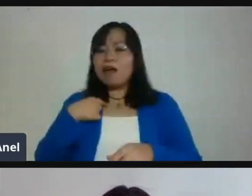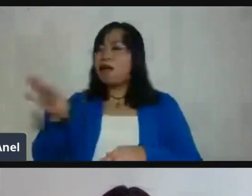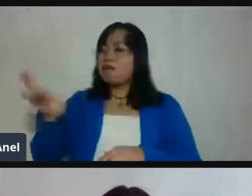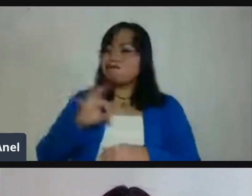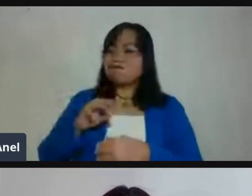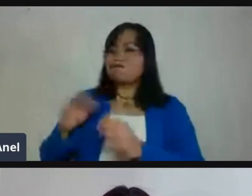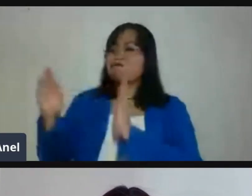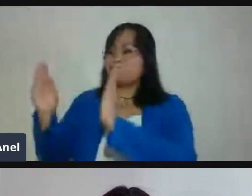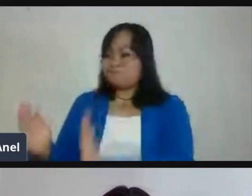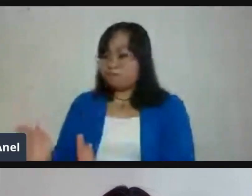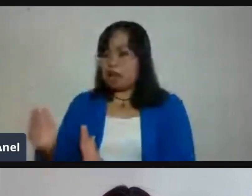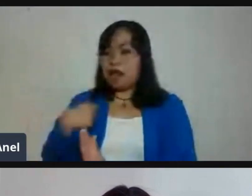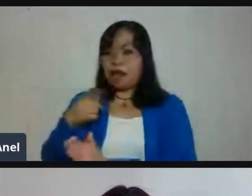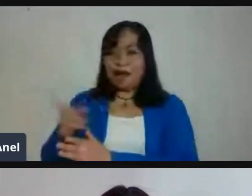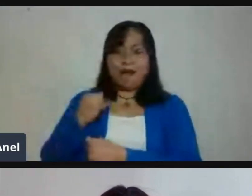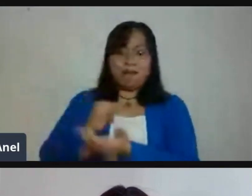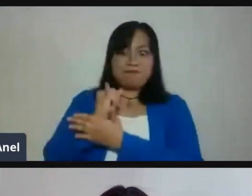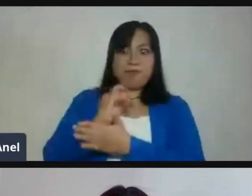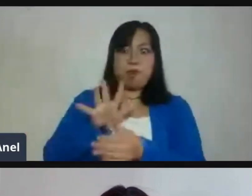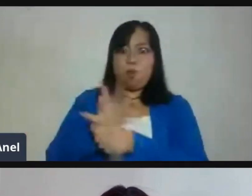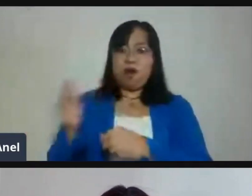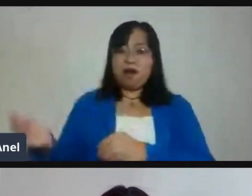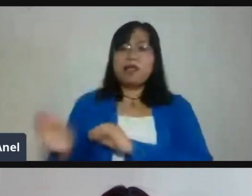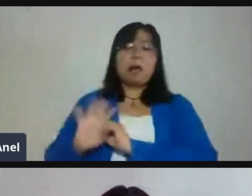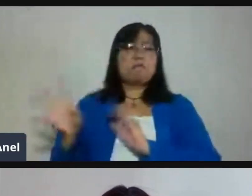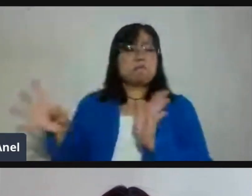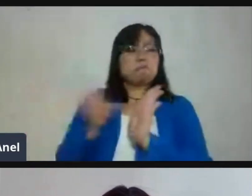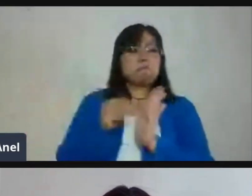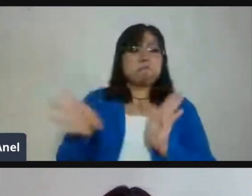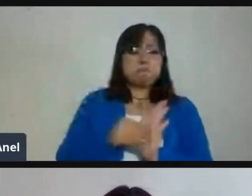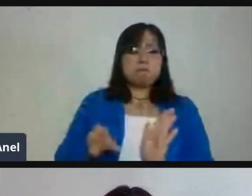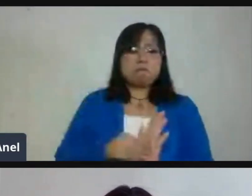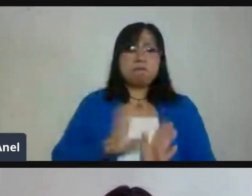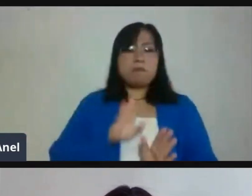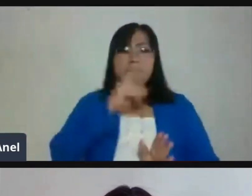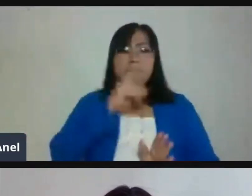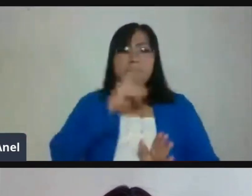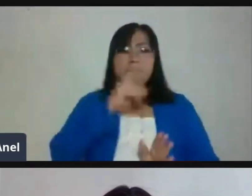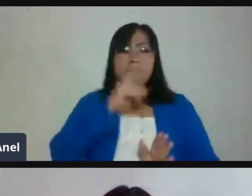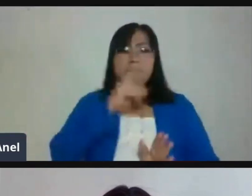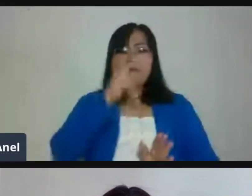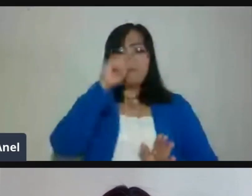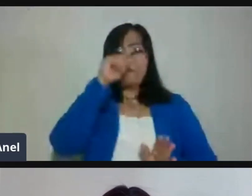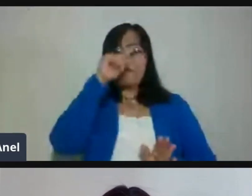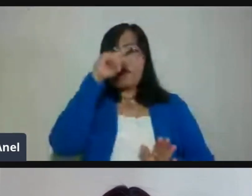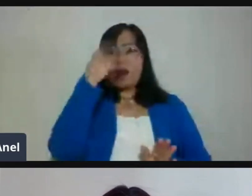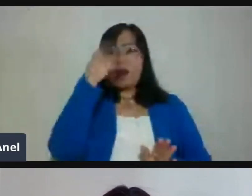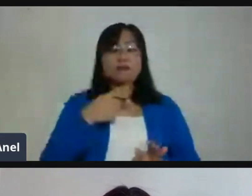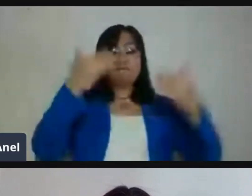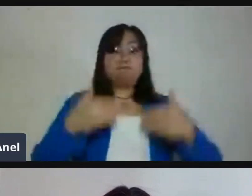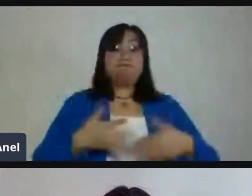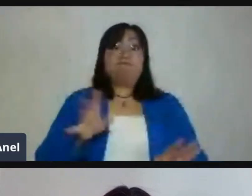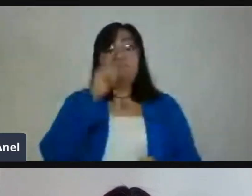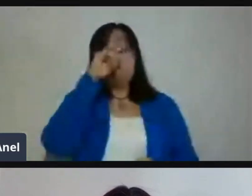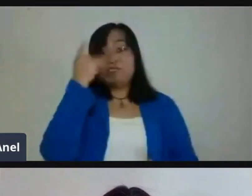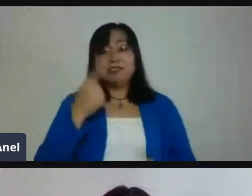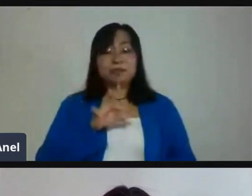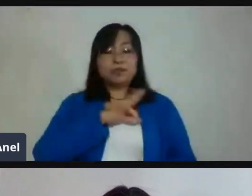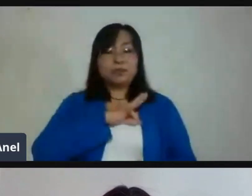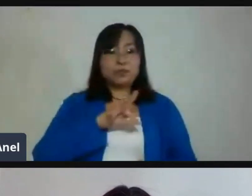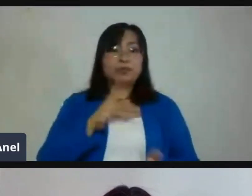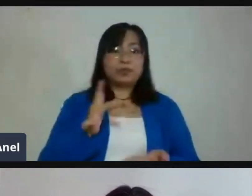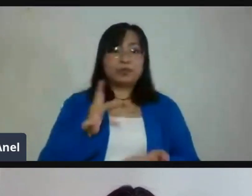es muy práctica y muy útil. Entonces, aprovechen al máximo. Recuerden que todas estas herramientas de educación están